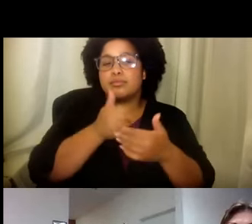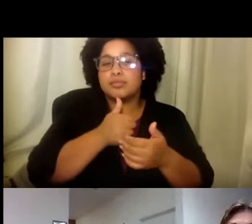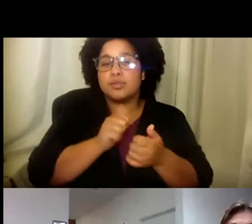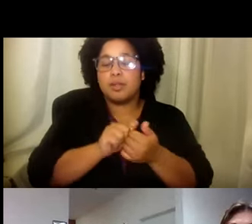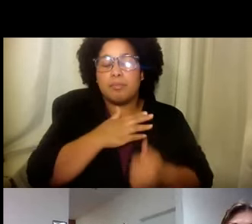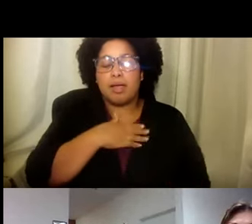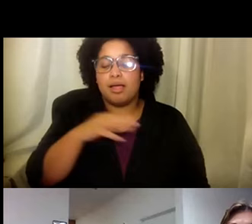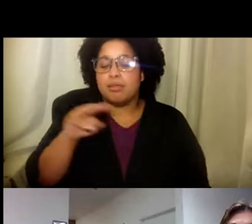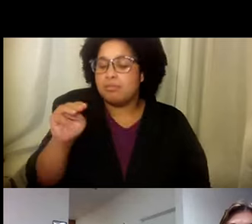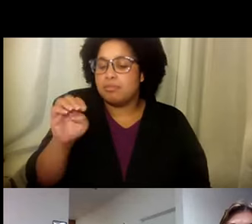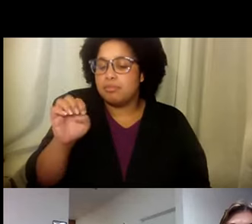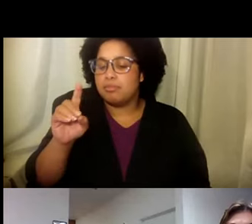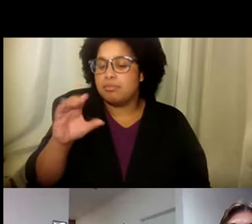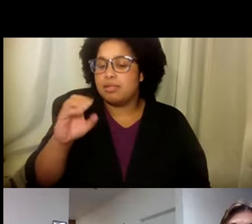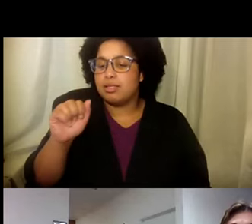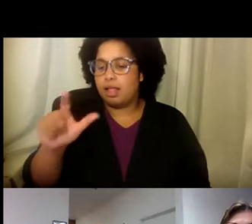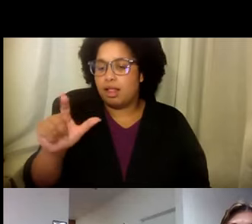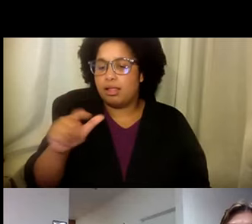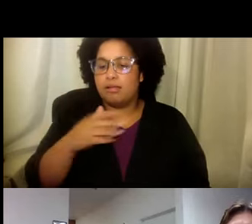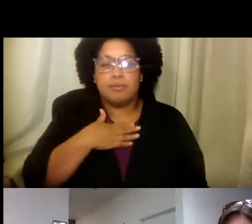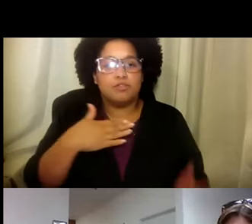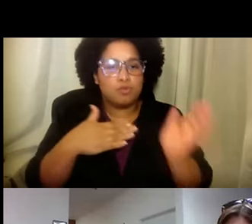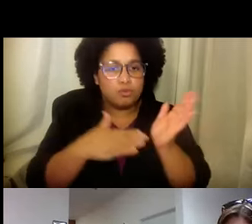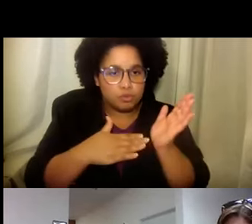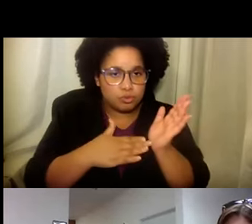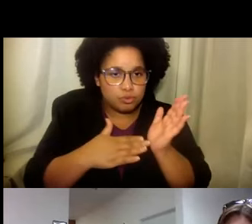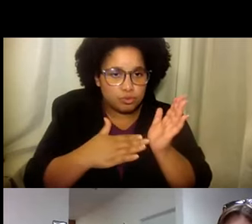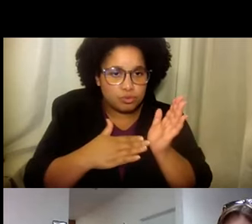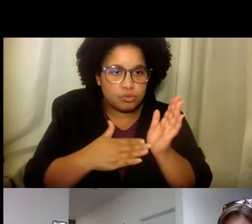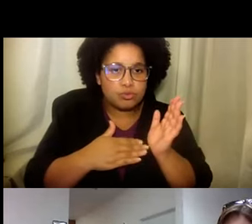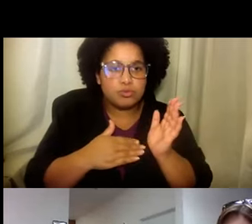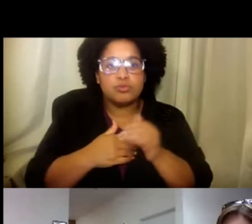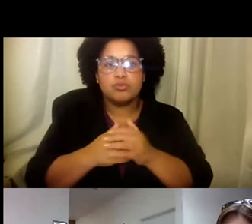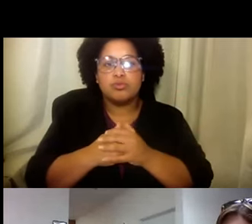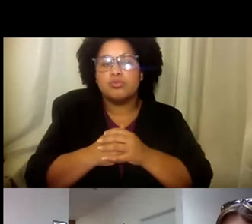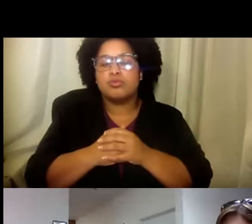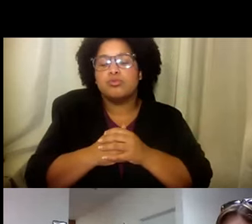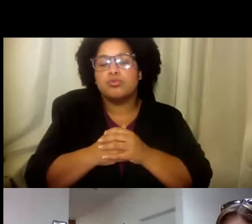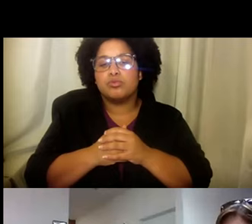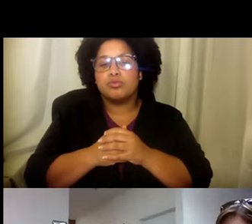Una decisión con la cual. Necesitaba ayuda. Rosa me ayudó. Mi cuenta bancaria. Mi doctor.